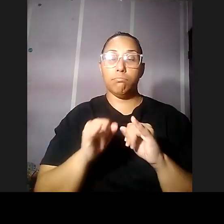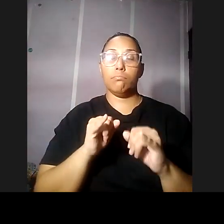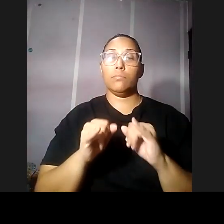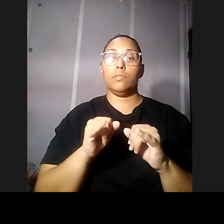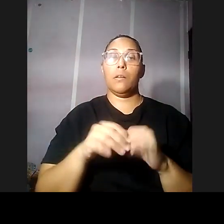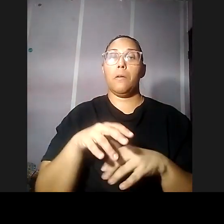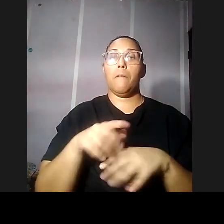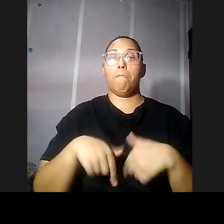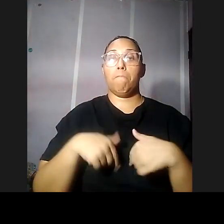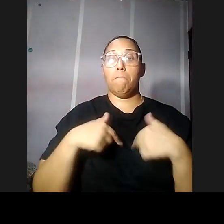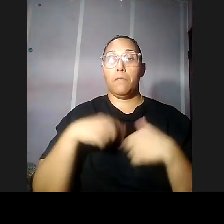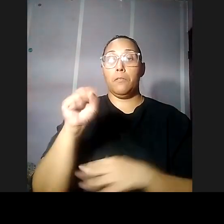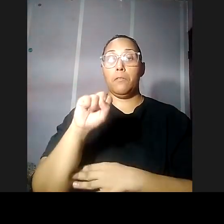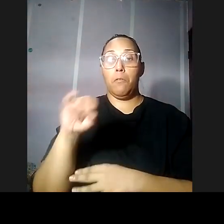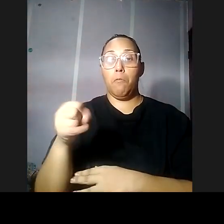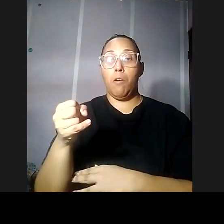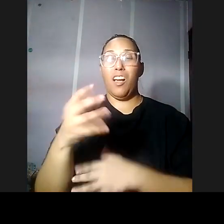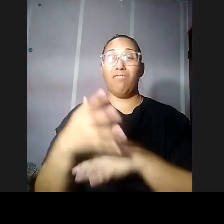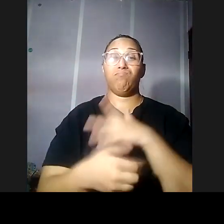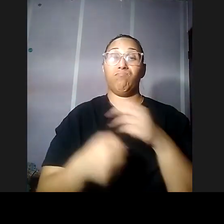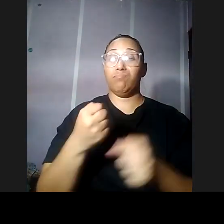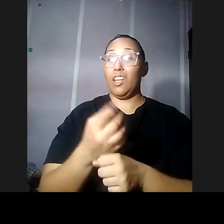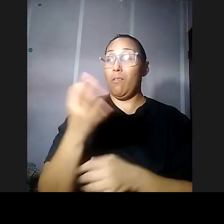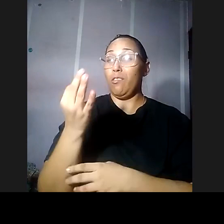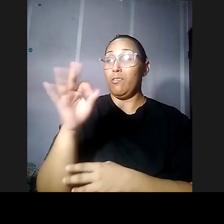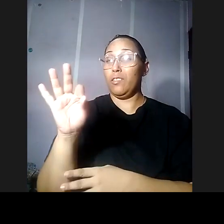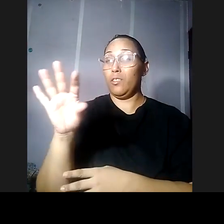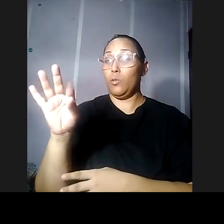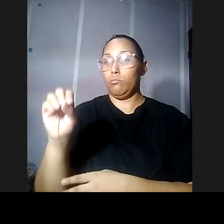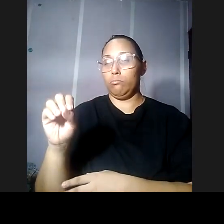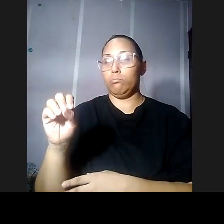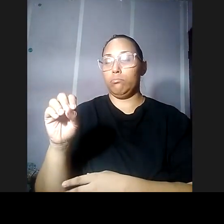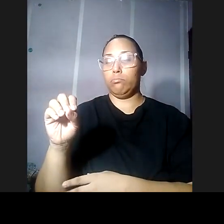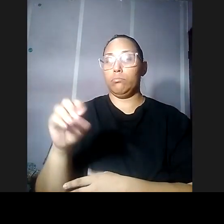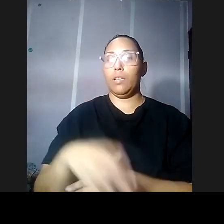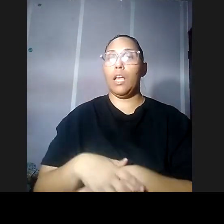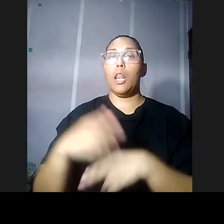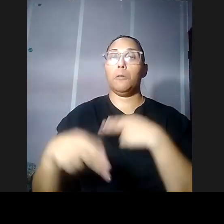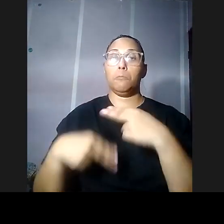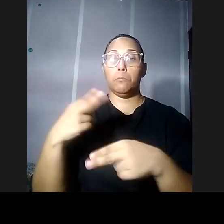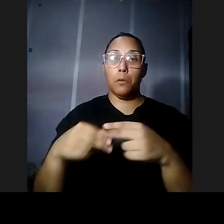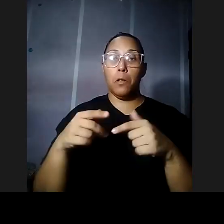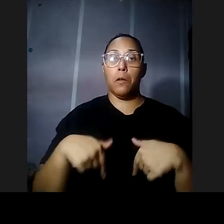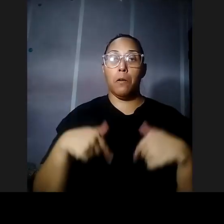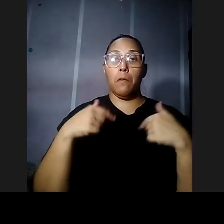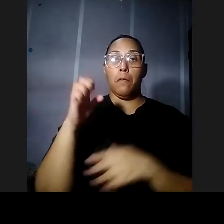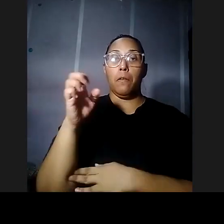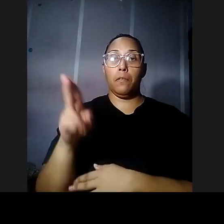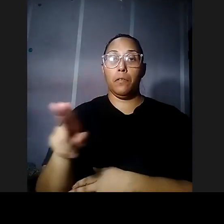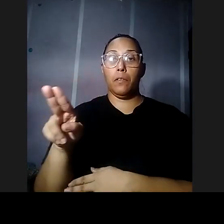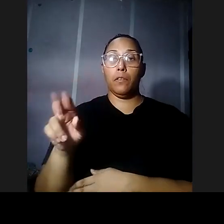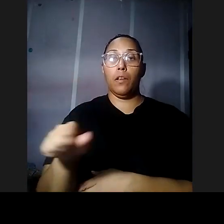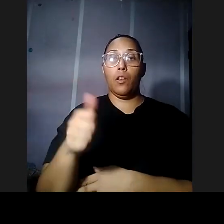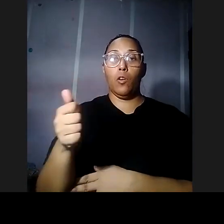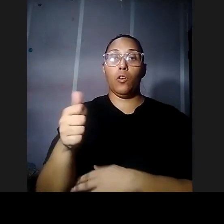documental que hicieron a finales de los 90 hay algunos descendientes que viven en Estados Unidos hay otros que viven en